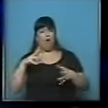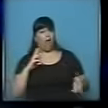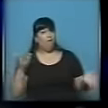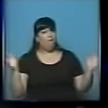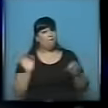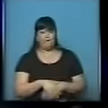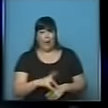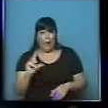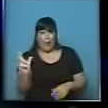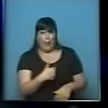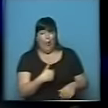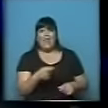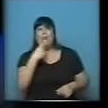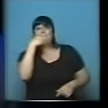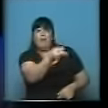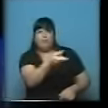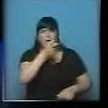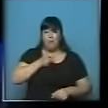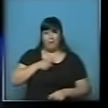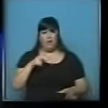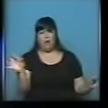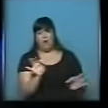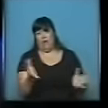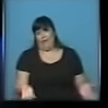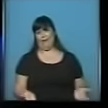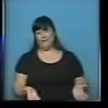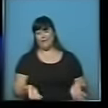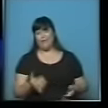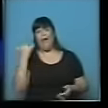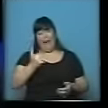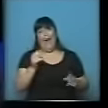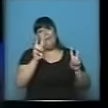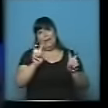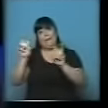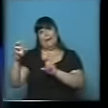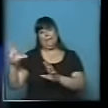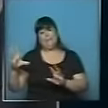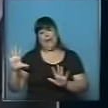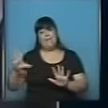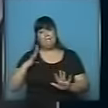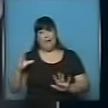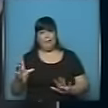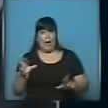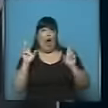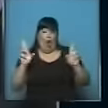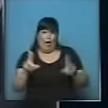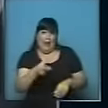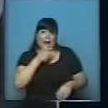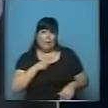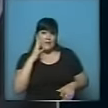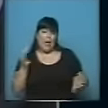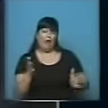no hay ninguna chance que encargue la pregunta que uno le hace. Me quedan un par de bloques más, espero perder el invicto antes de terminar la noche, Daniel, por favor,